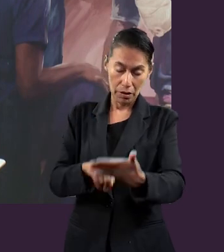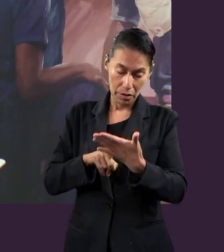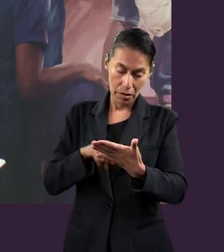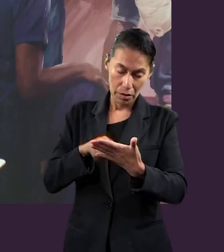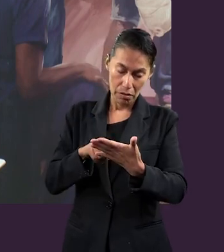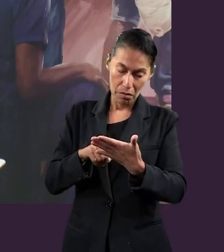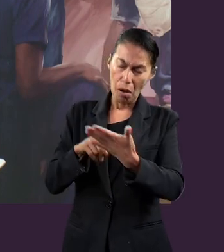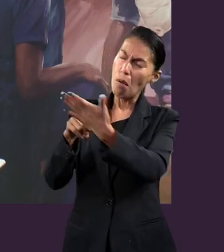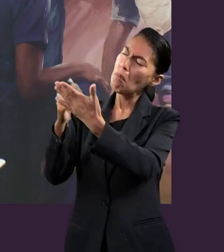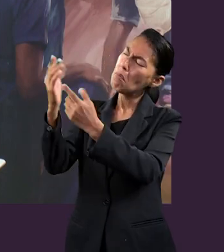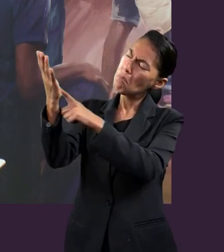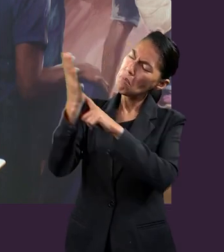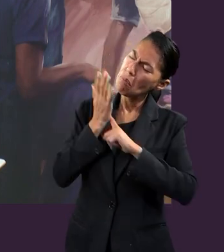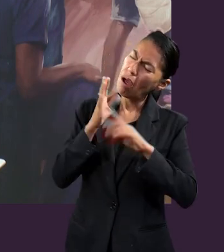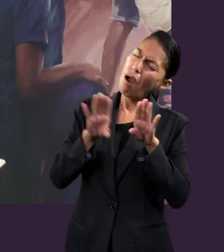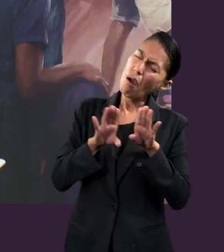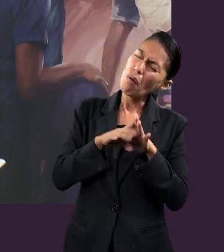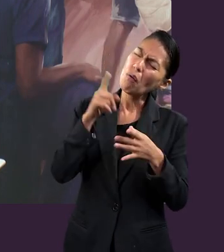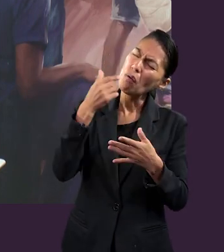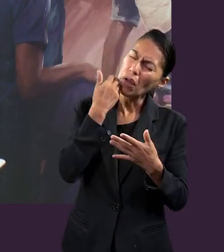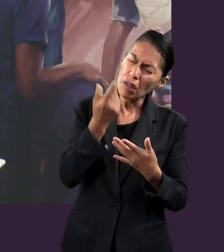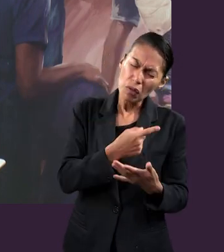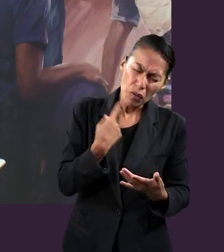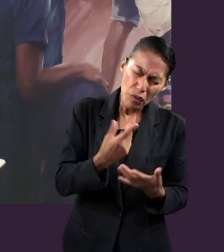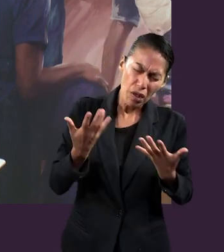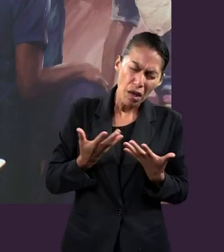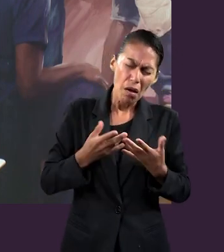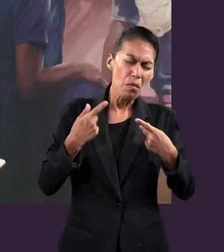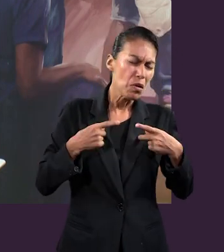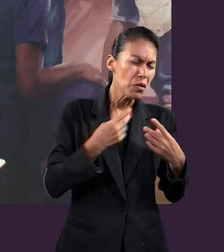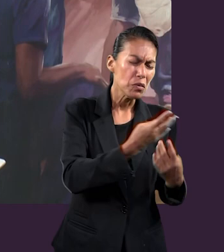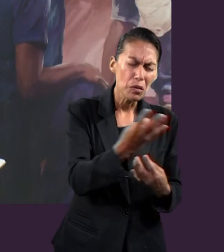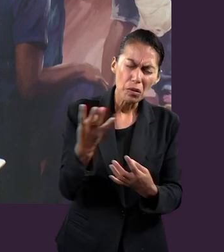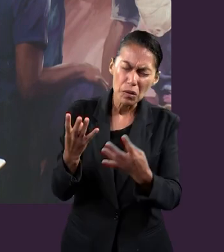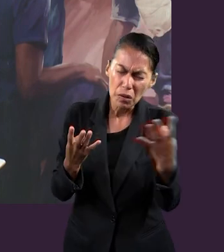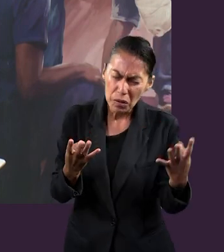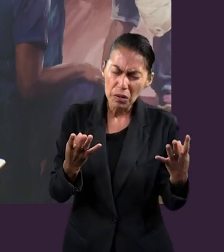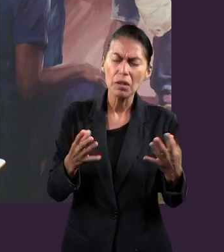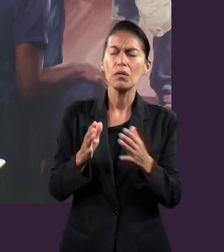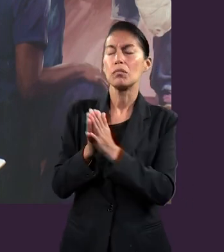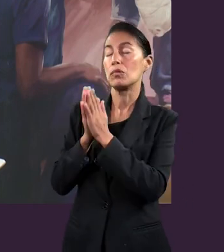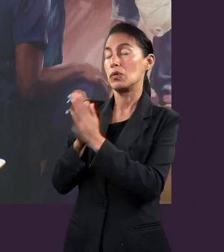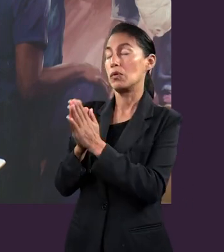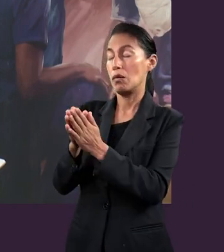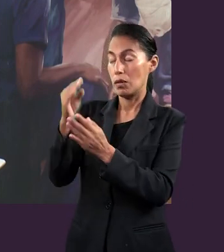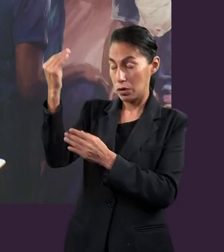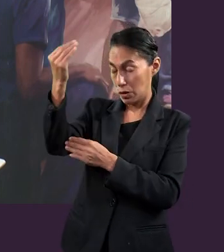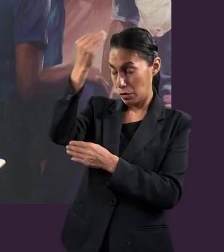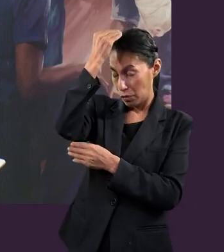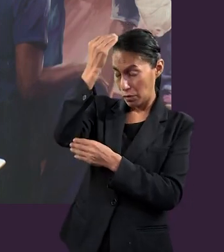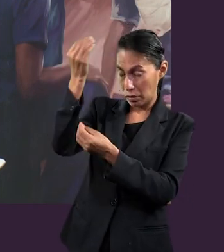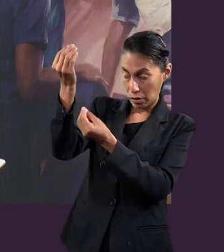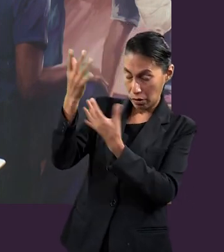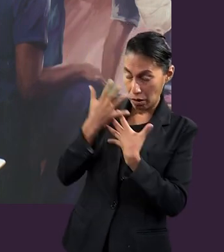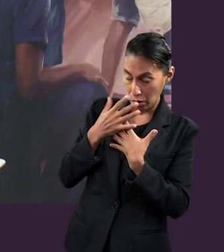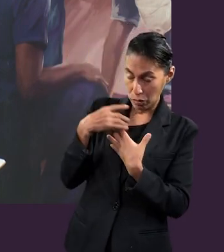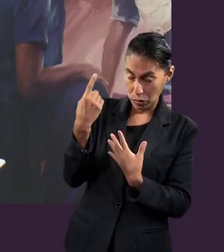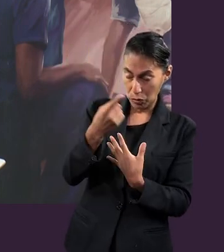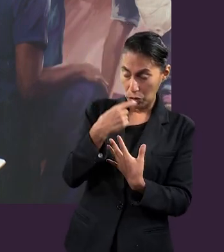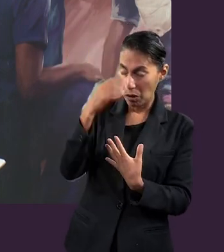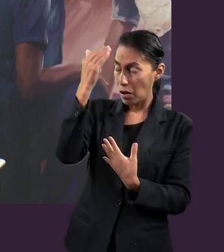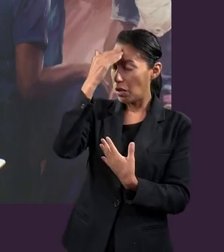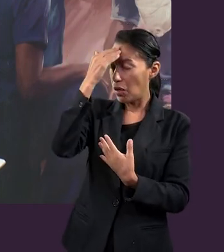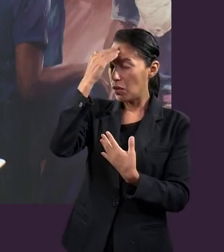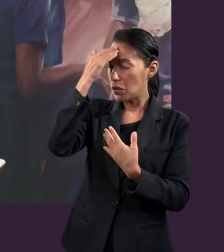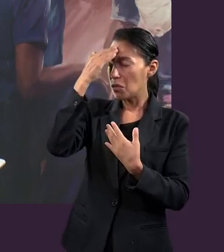nos manejemos en la vida diaria y con nuestros semejantes. Te pedimos que nos des sabiduría y sobre todo que nos des el interés de conocerte más